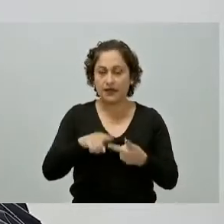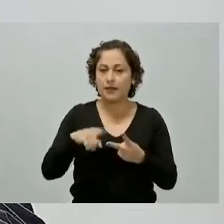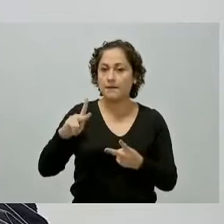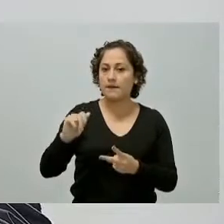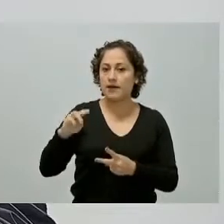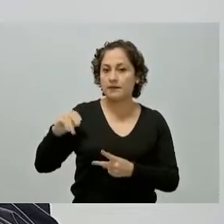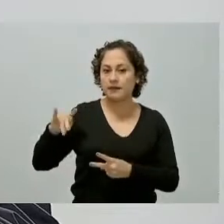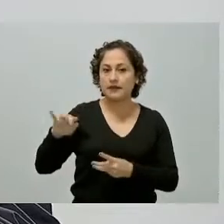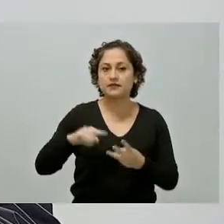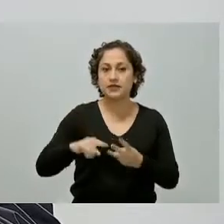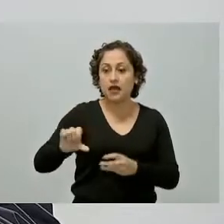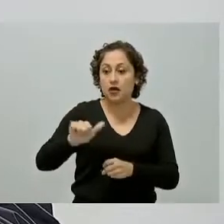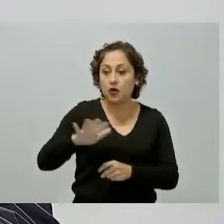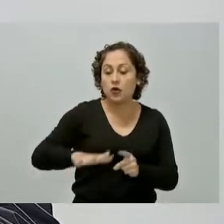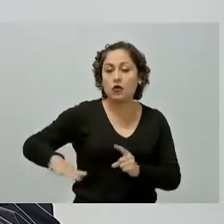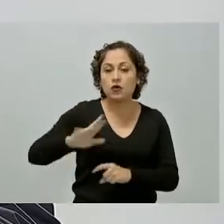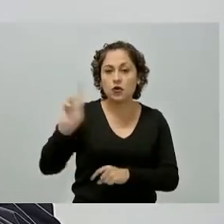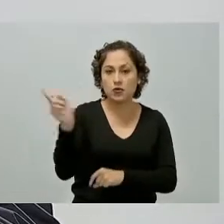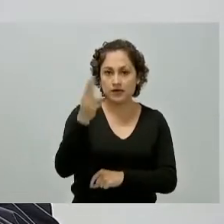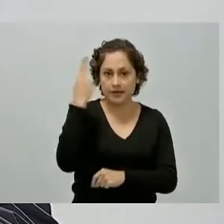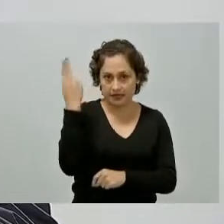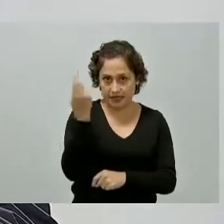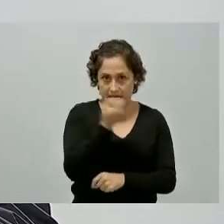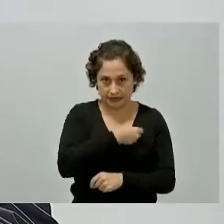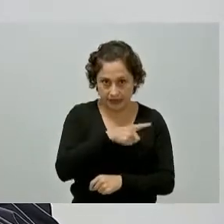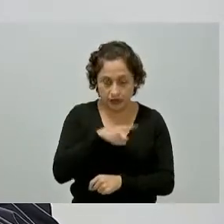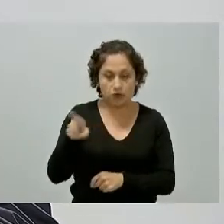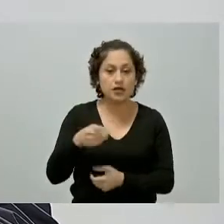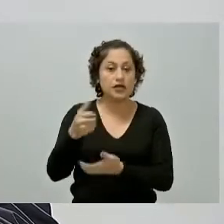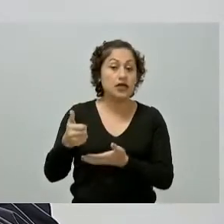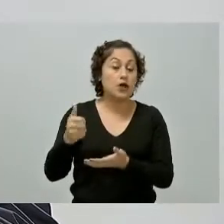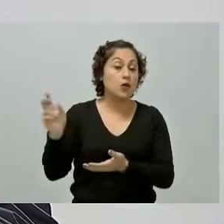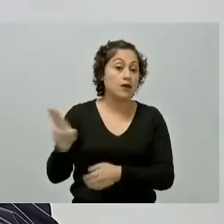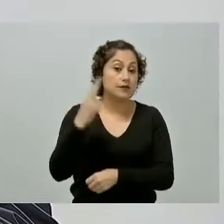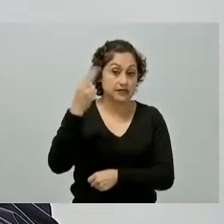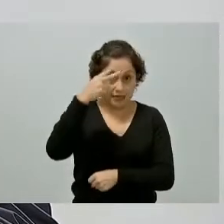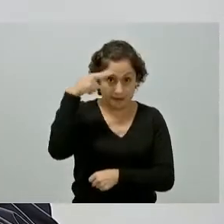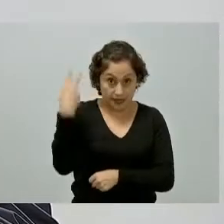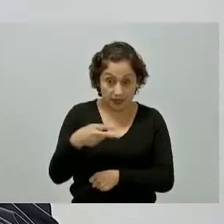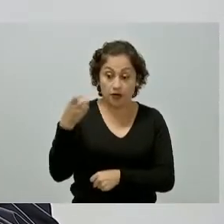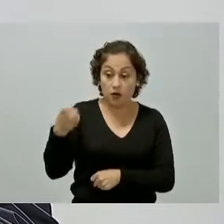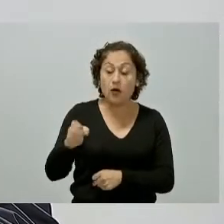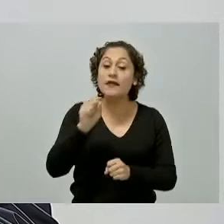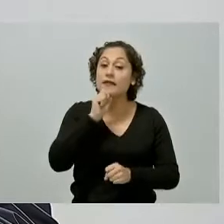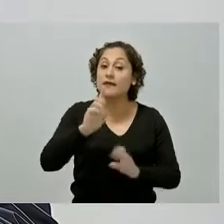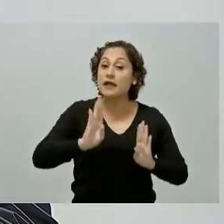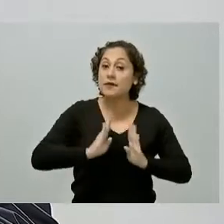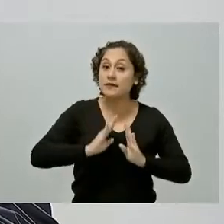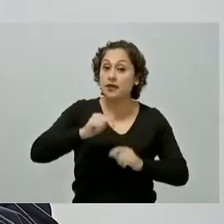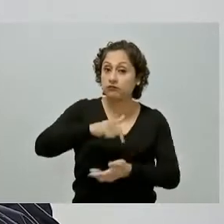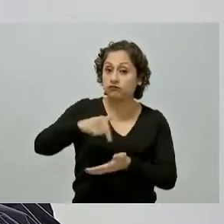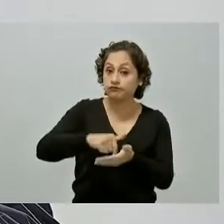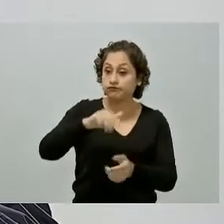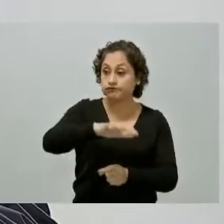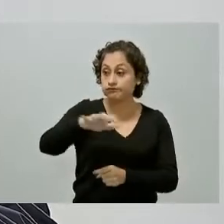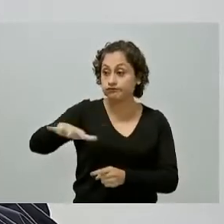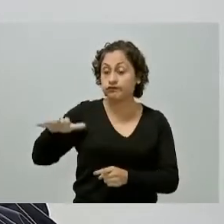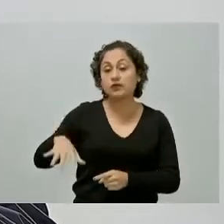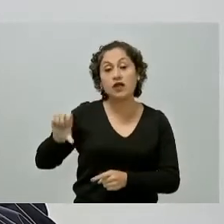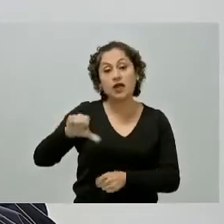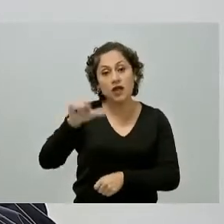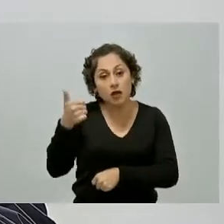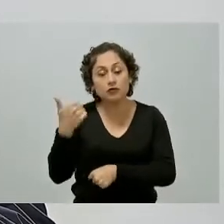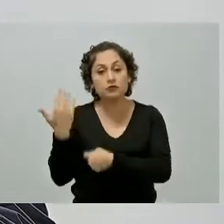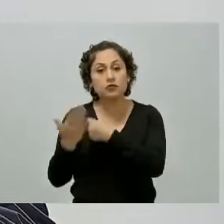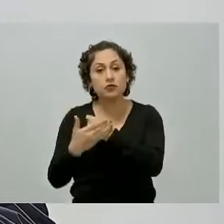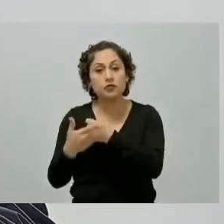estudiantes de la Universidad de la Salud de la Ciudad de México el personal militar que habita en esa zona y a los visitantes de la próxima ampliación del bosque